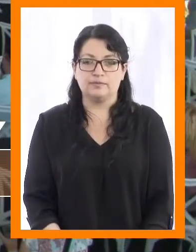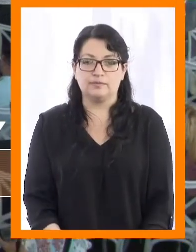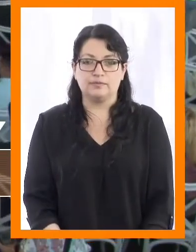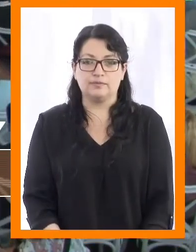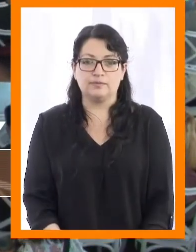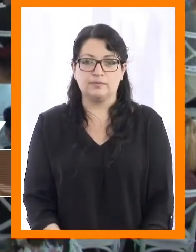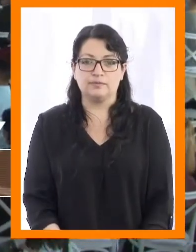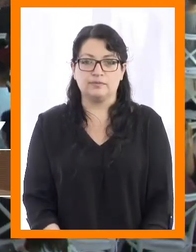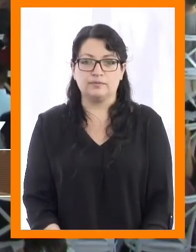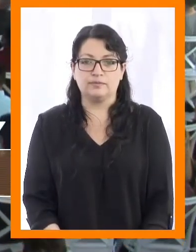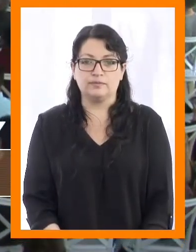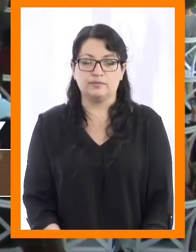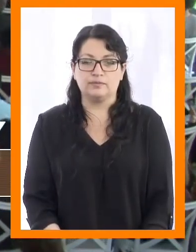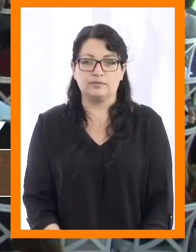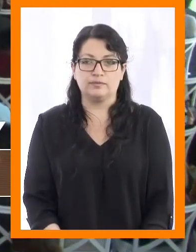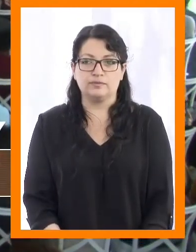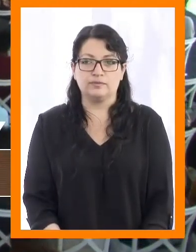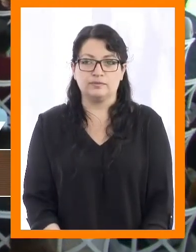Emiliana